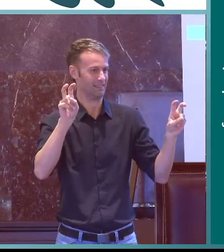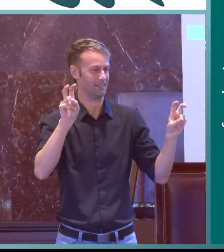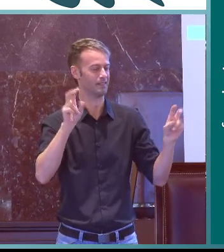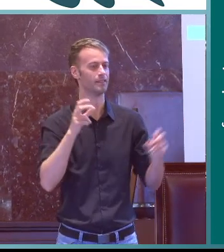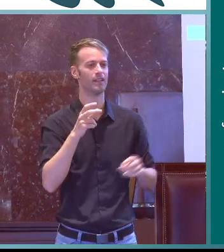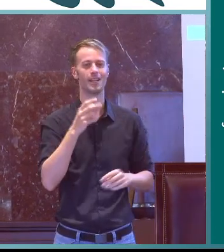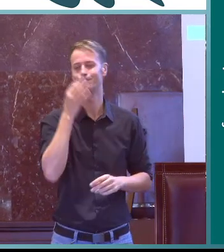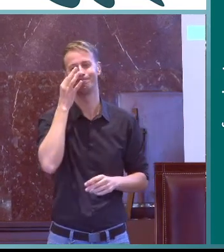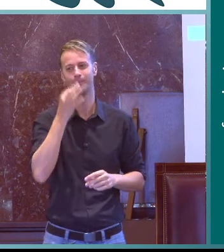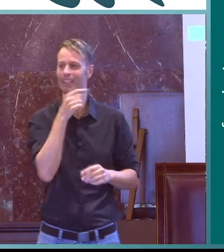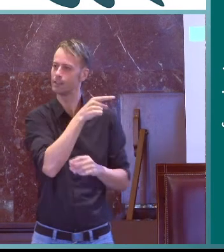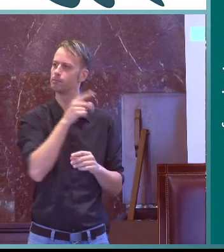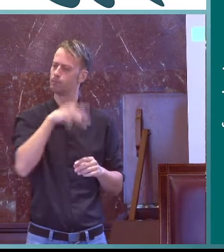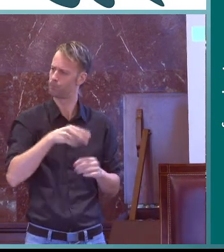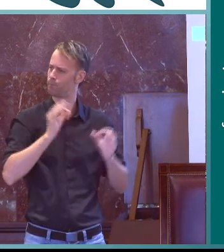entre comillas